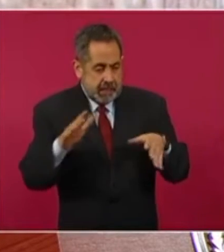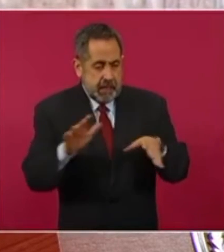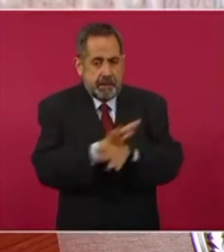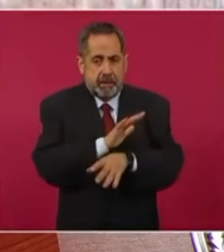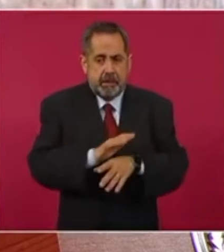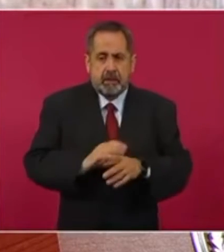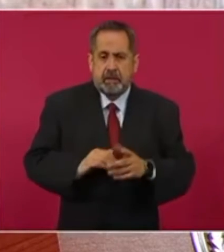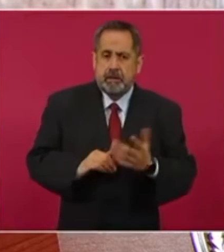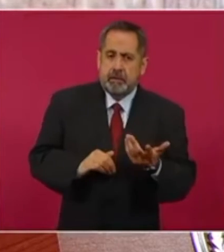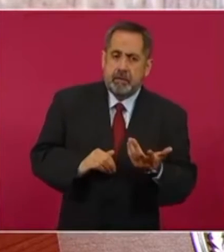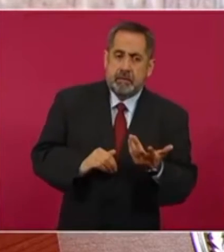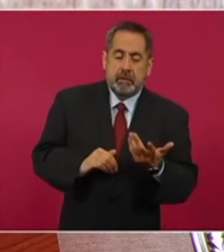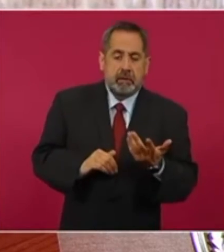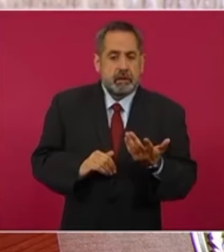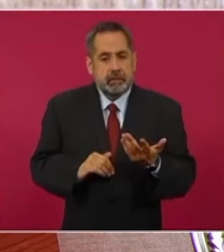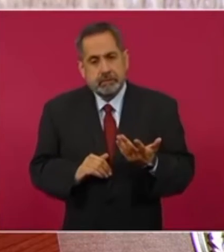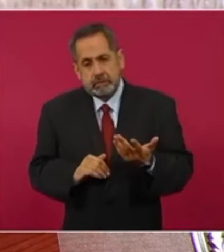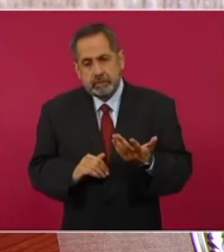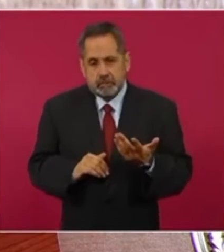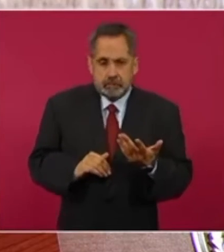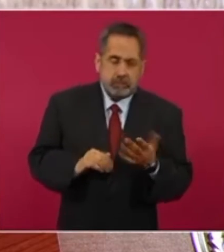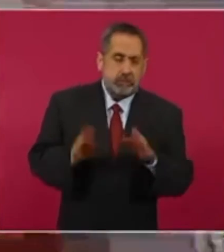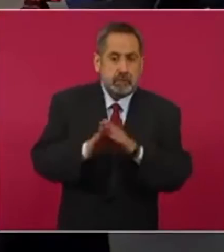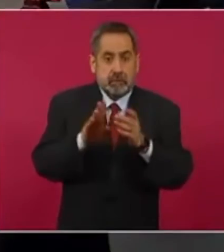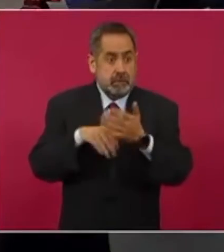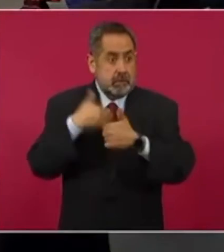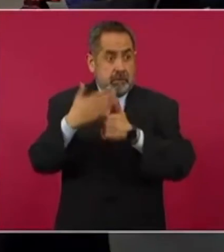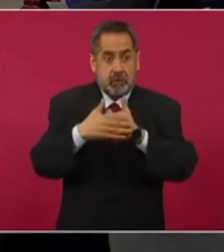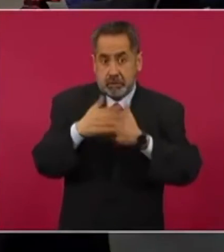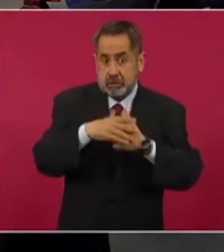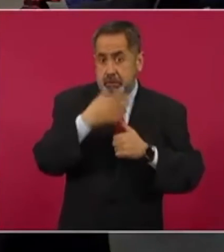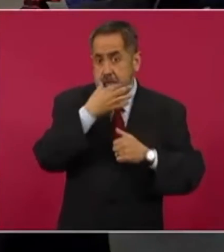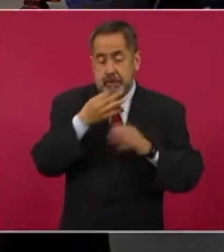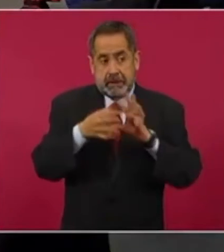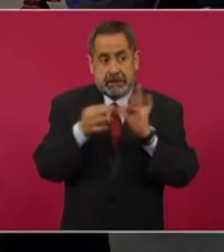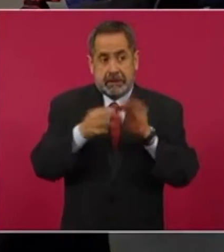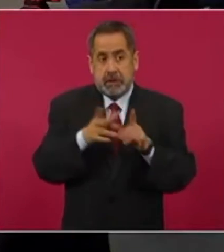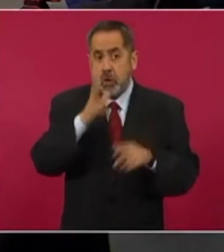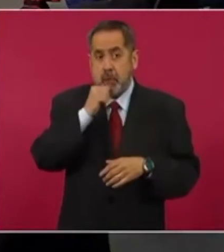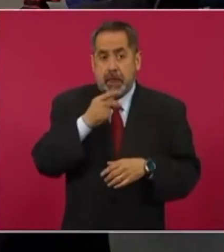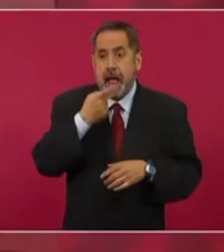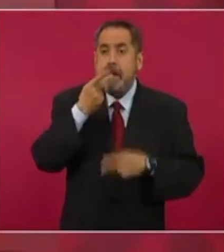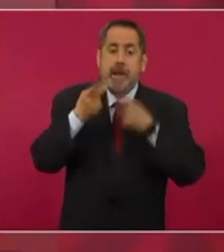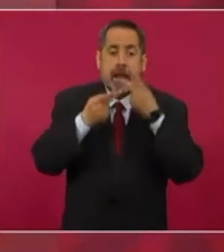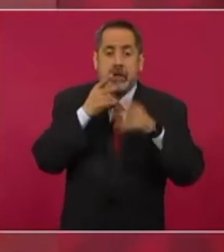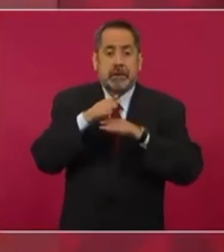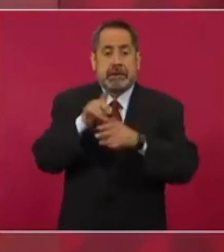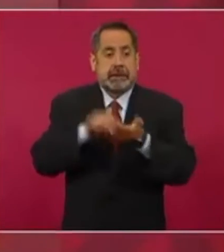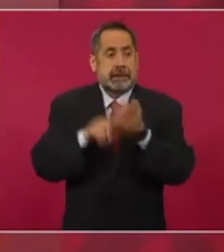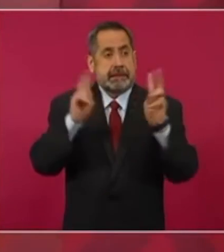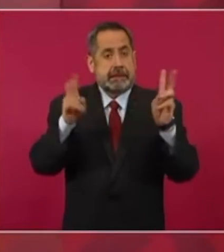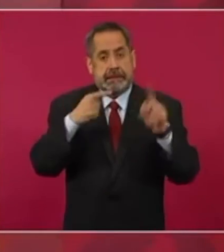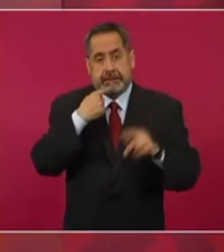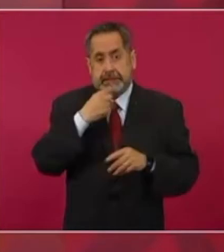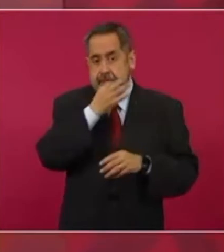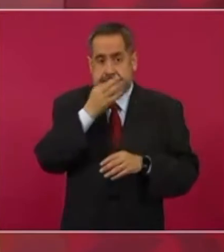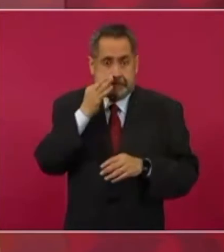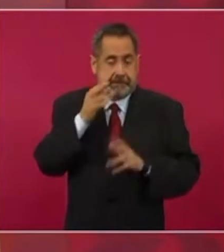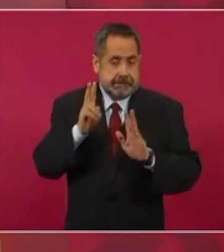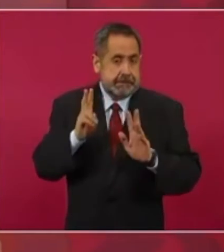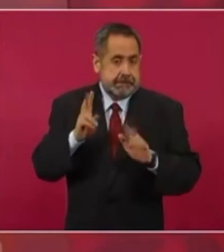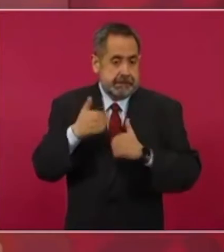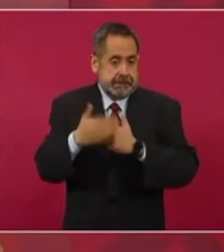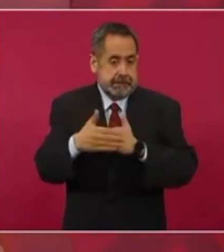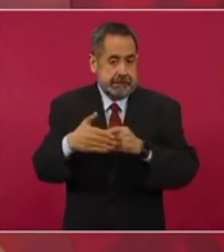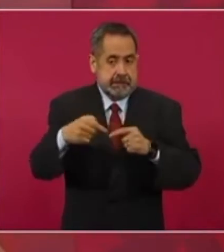Entonces, como ya no vamos a poder hablar de esto, yo ya no voy a poder hablar de este tema,